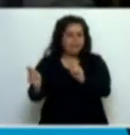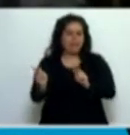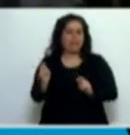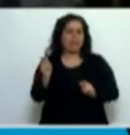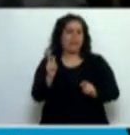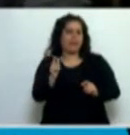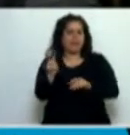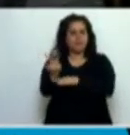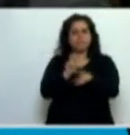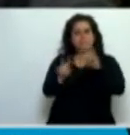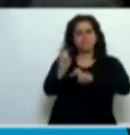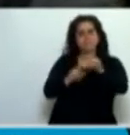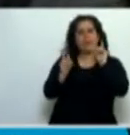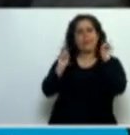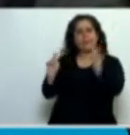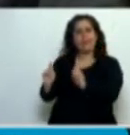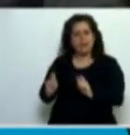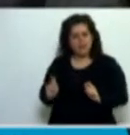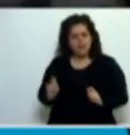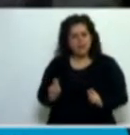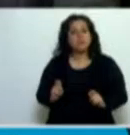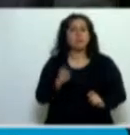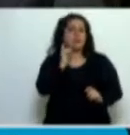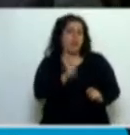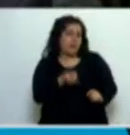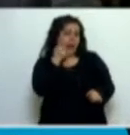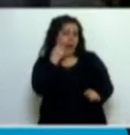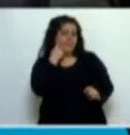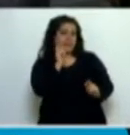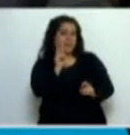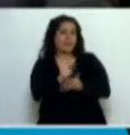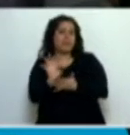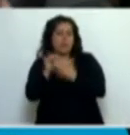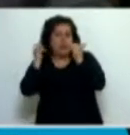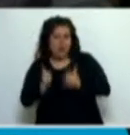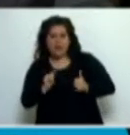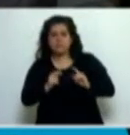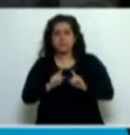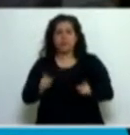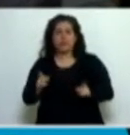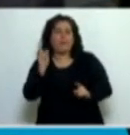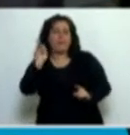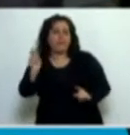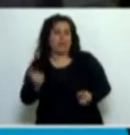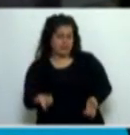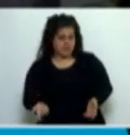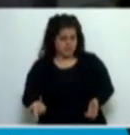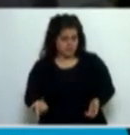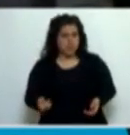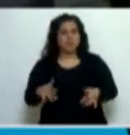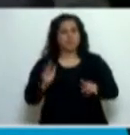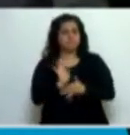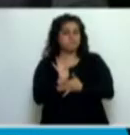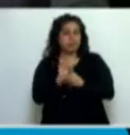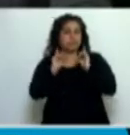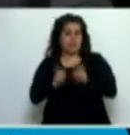gestores de cobranza extrajudicial y también quiénes son los presuntos deudores o deudores en definitiva. Así también